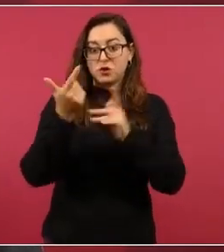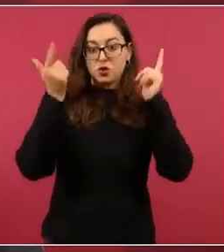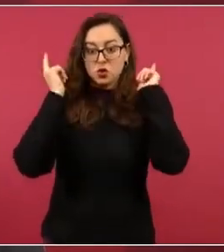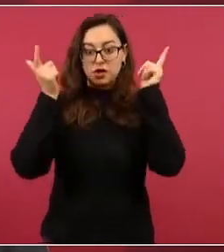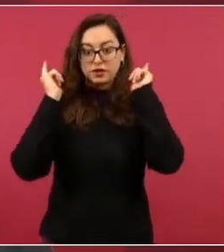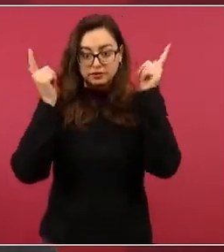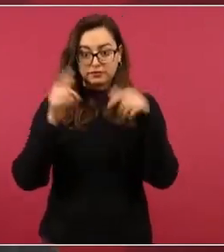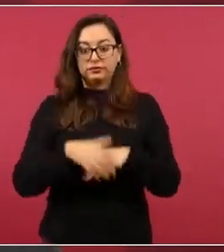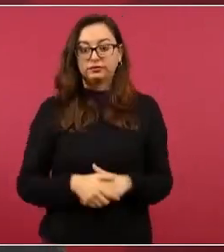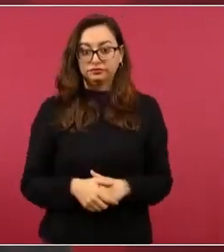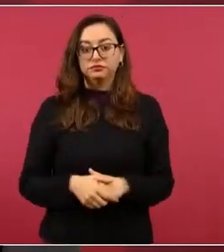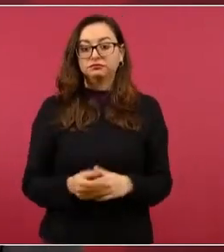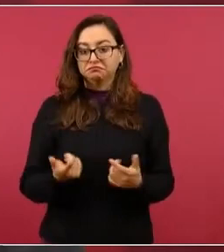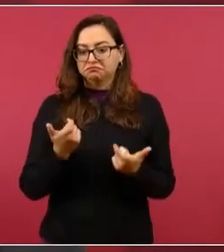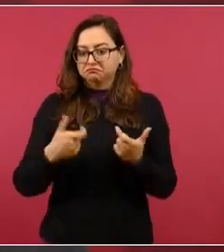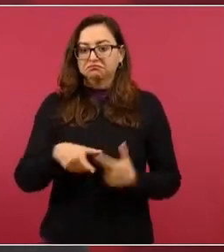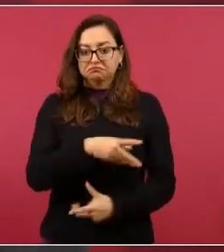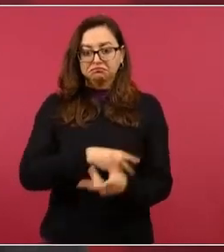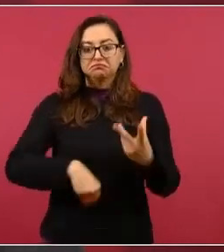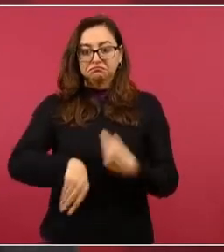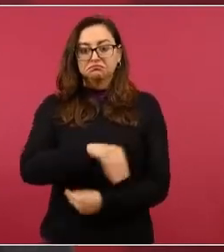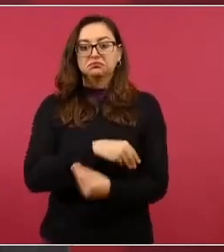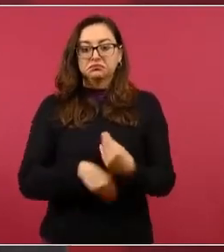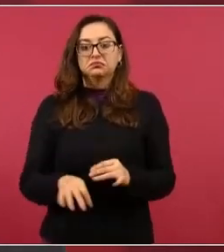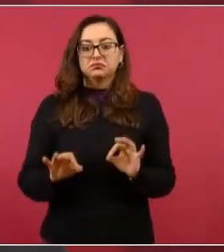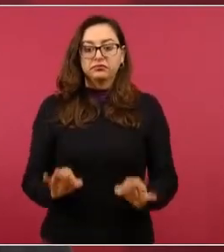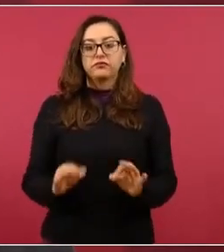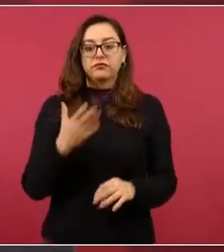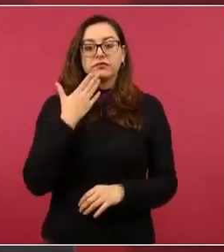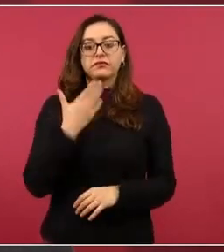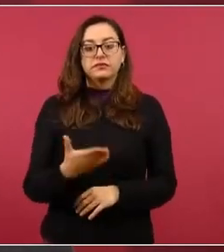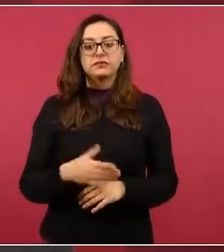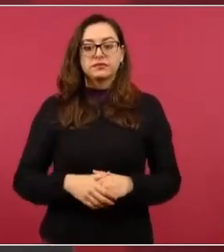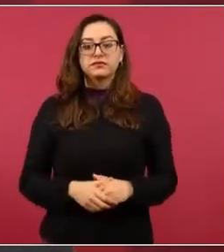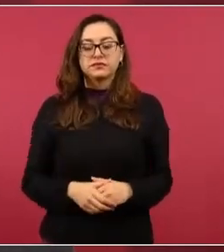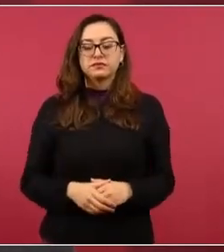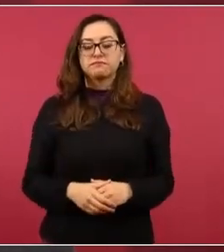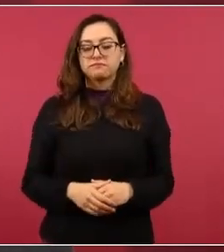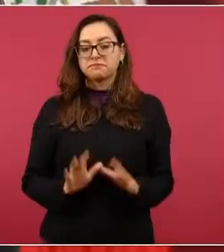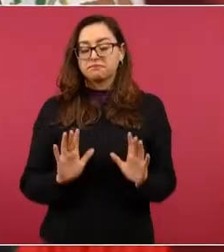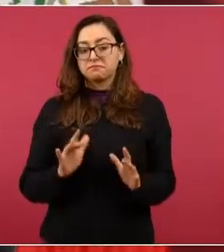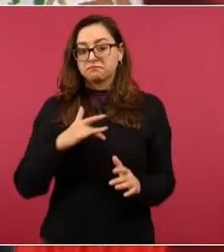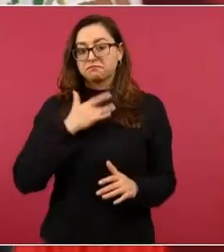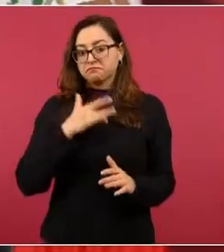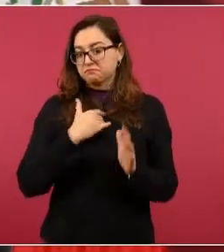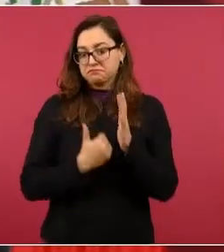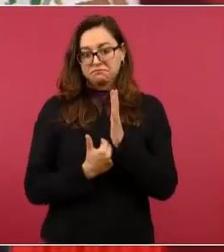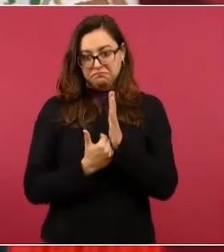porque está muy bien la economía y va a crecer más todavía.